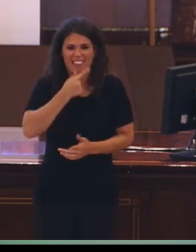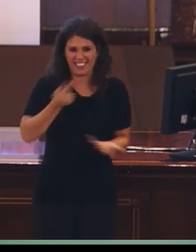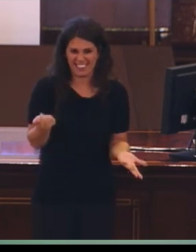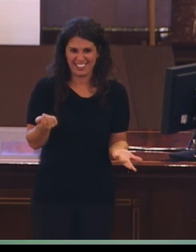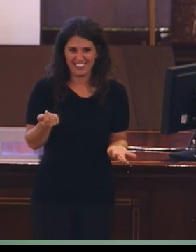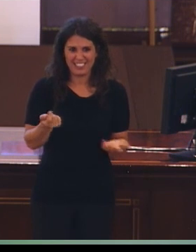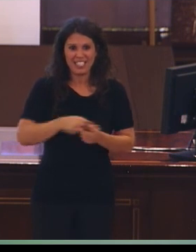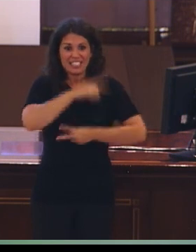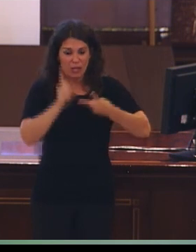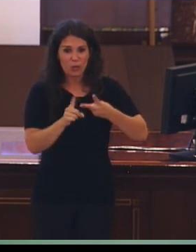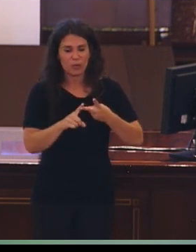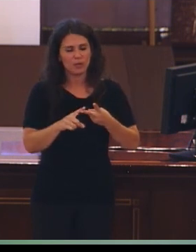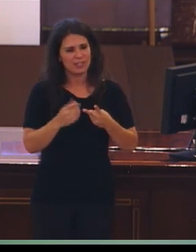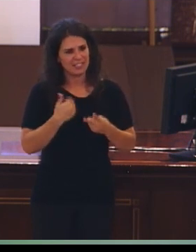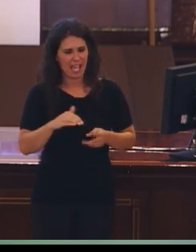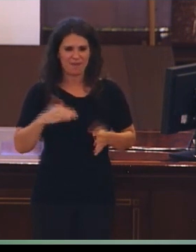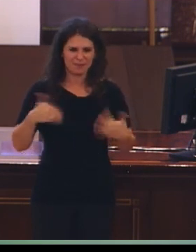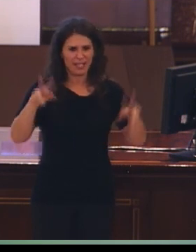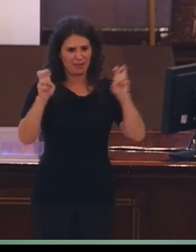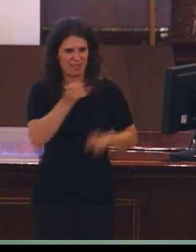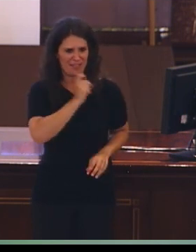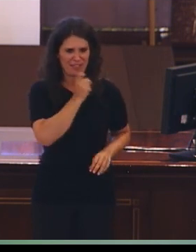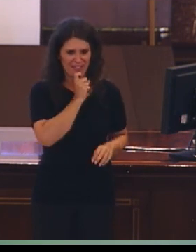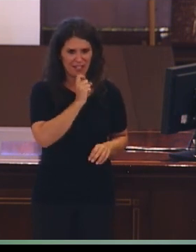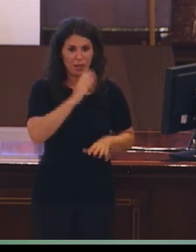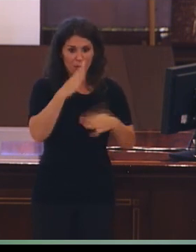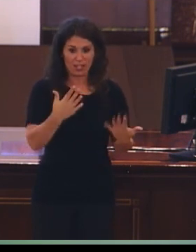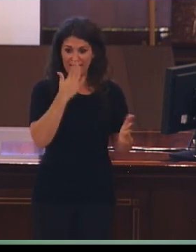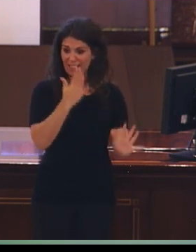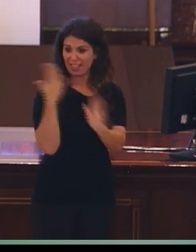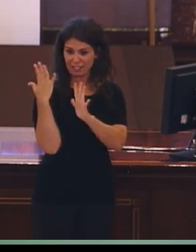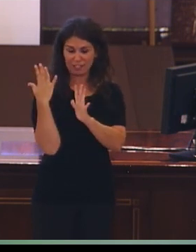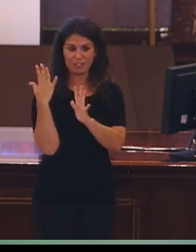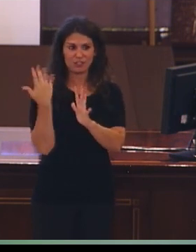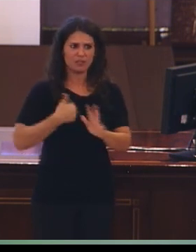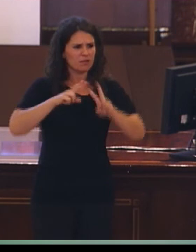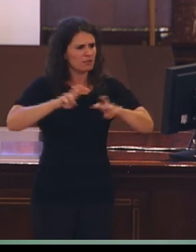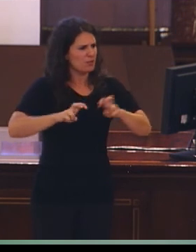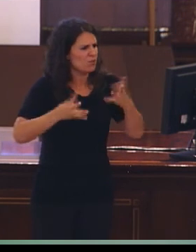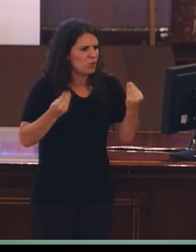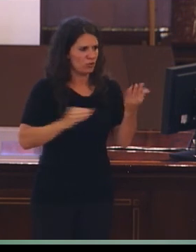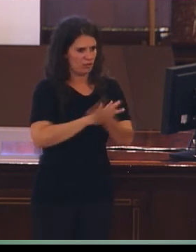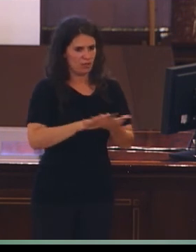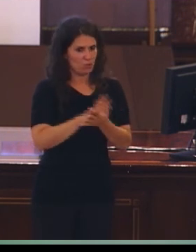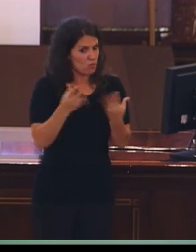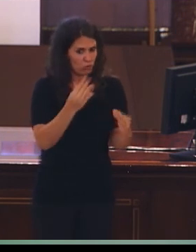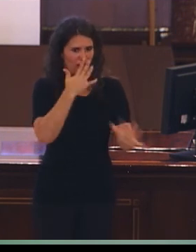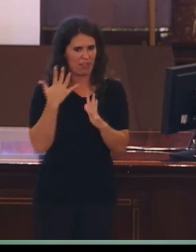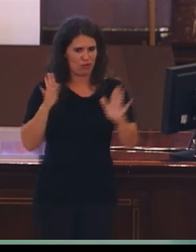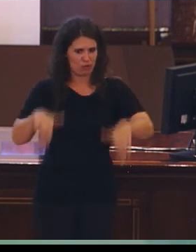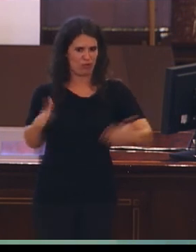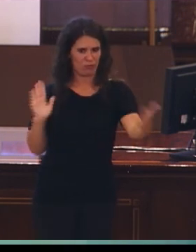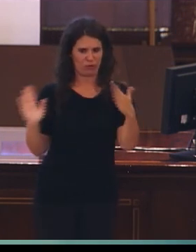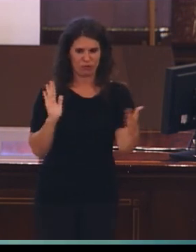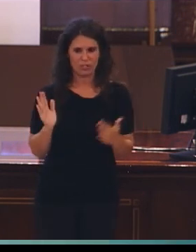empieza a ser difícil, puesto que en estos diez años se ha investigado mucho sobre la lengua de signo. Y la última, pues,